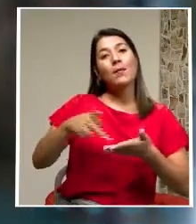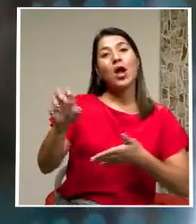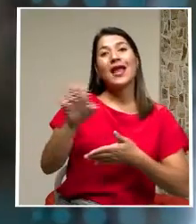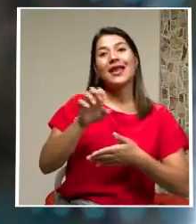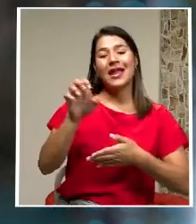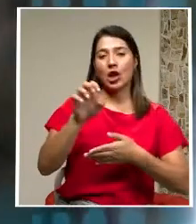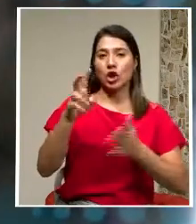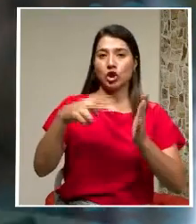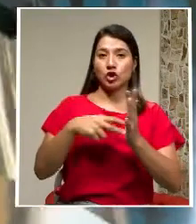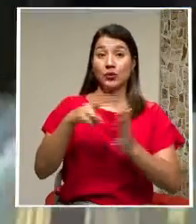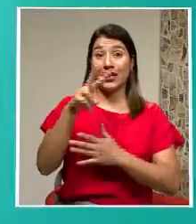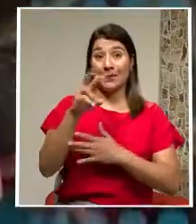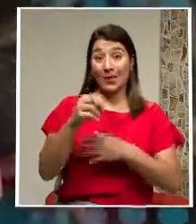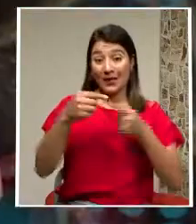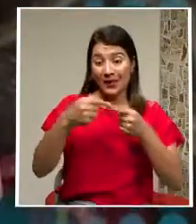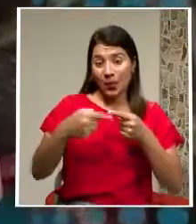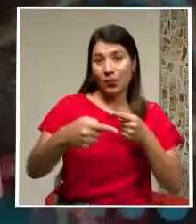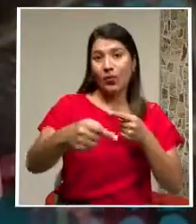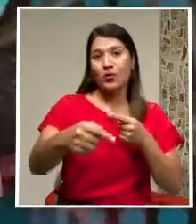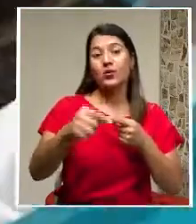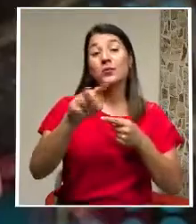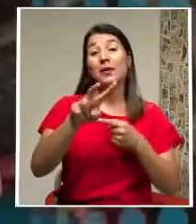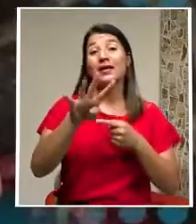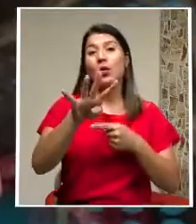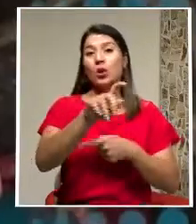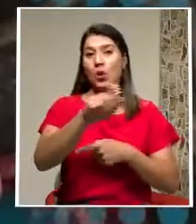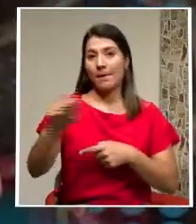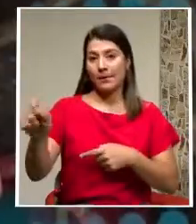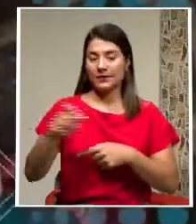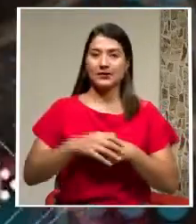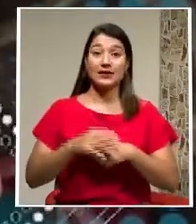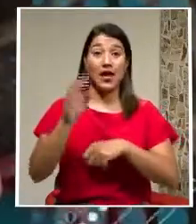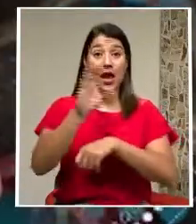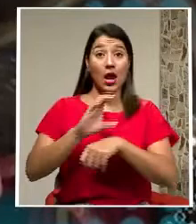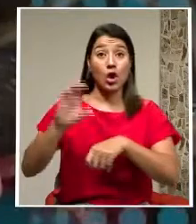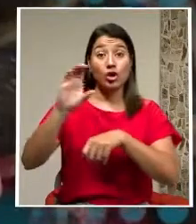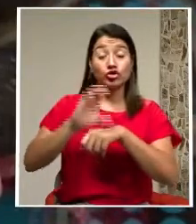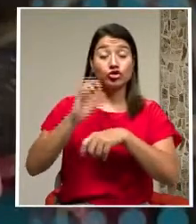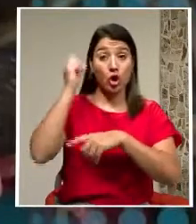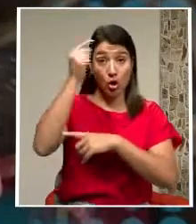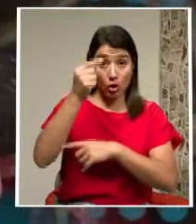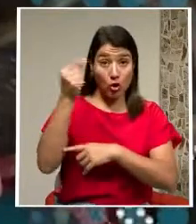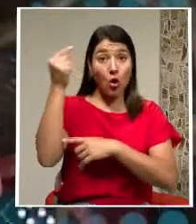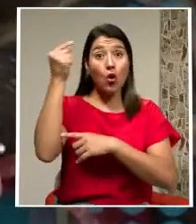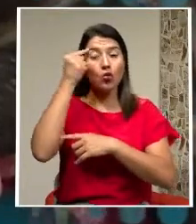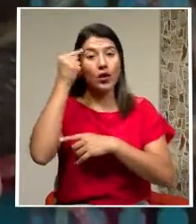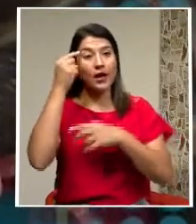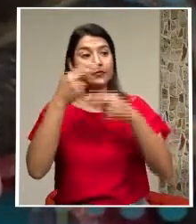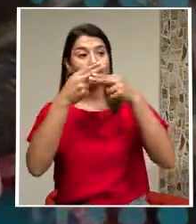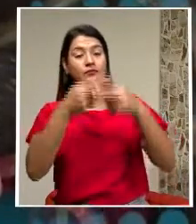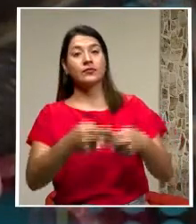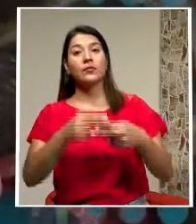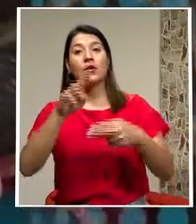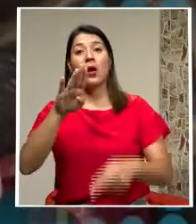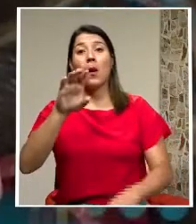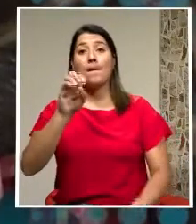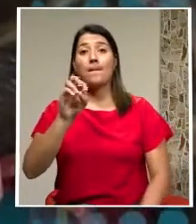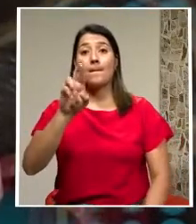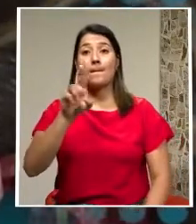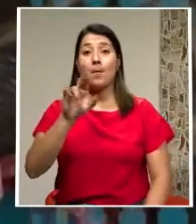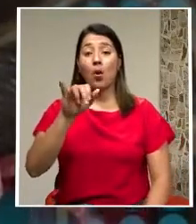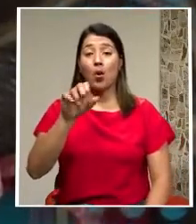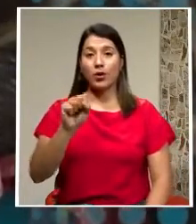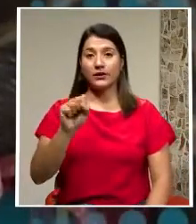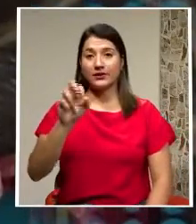próximos 24 meses. El Consejo de Gobierno designó al experimentado comunicador Boris Ramírez como el nuevo